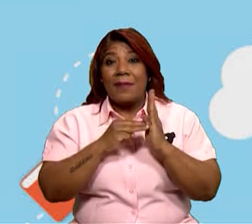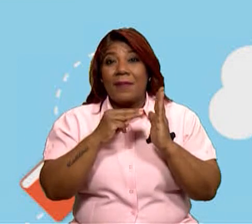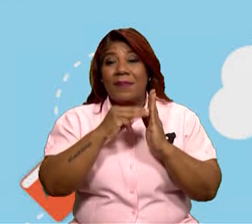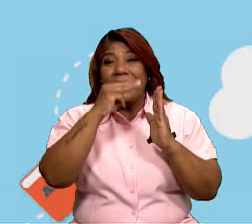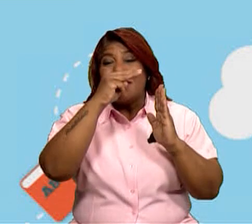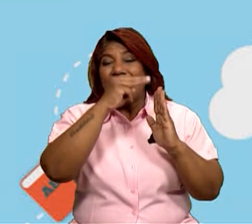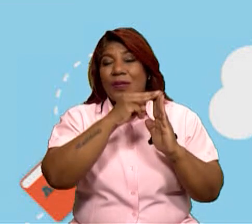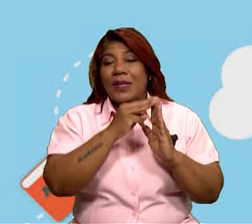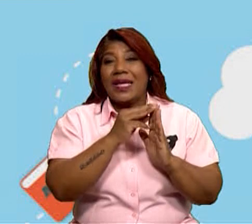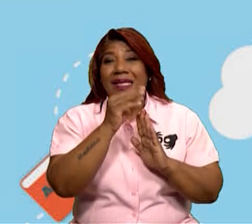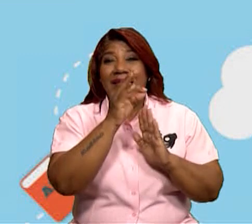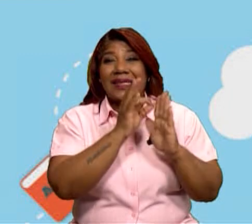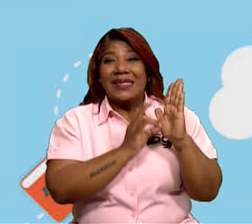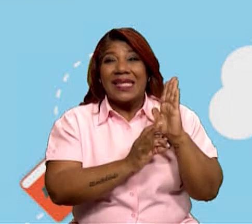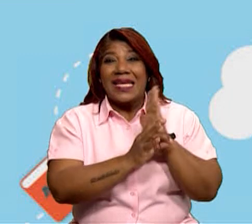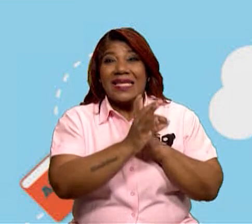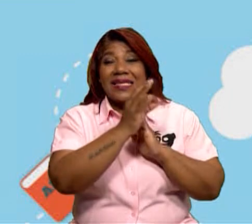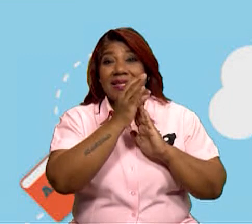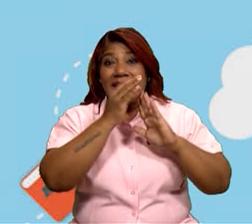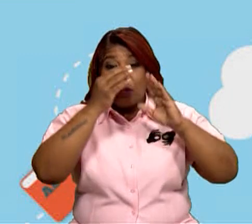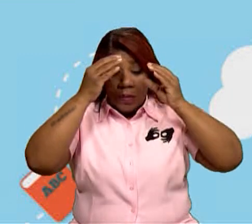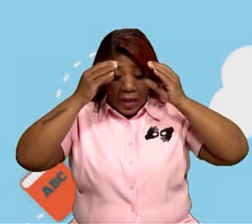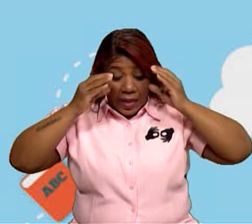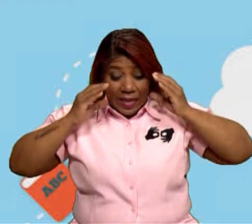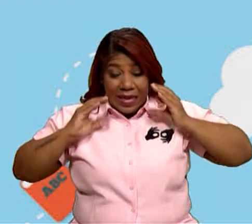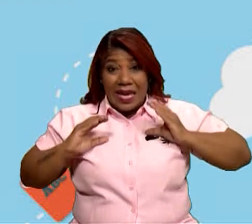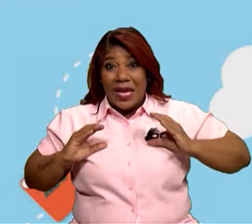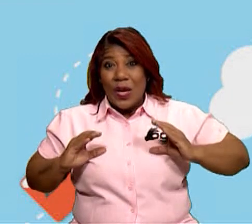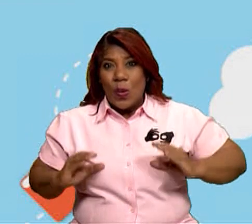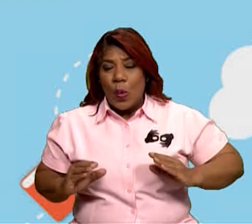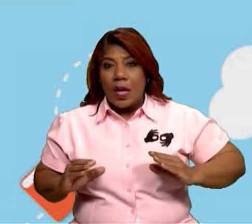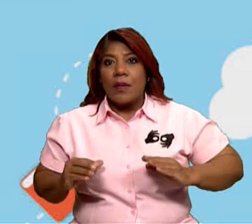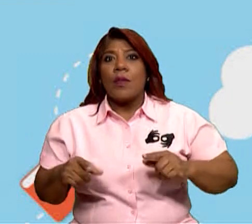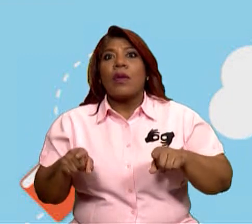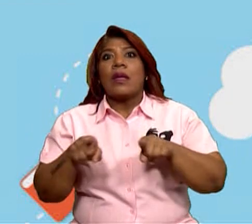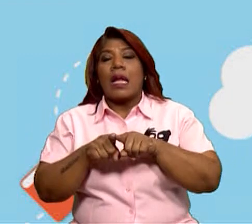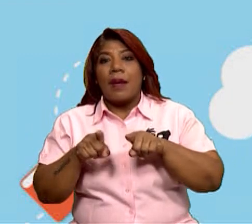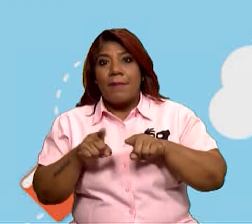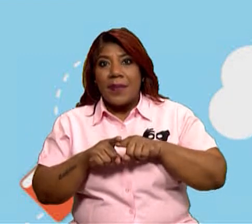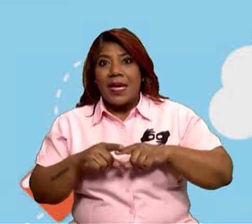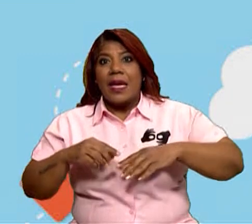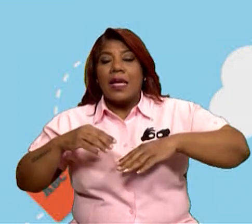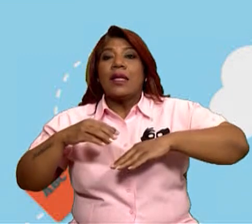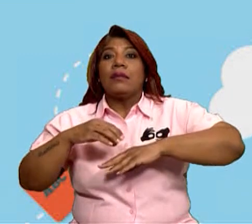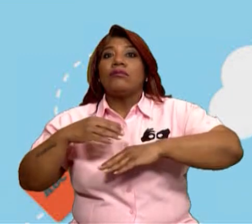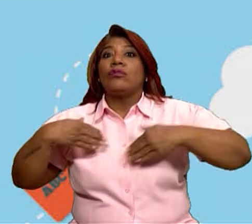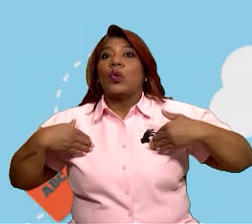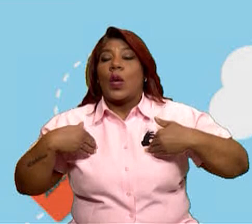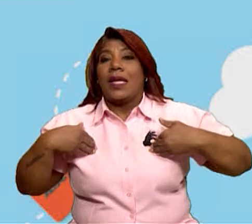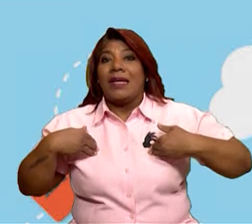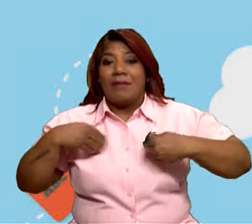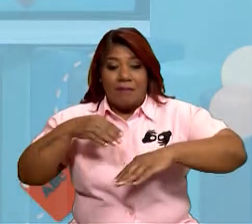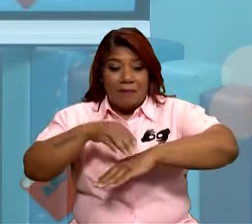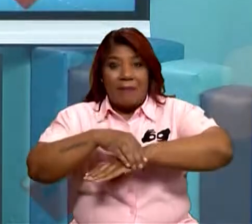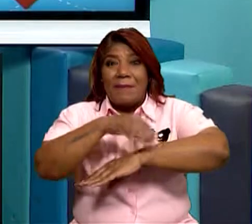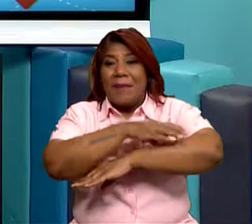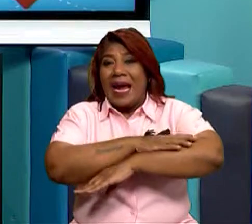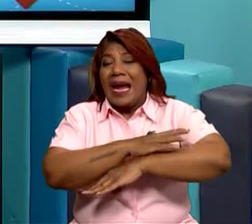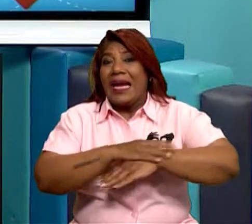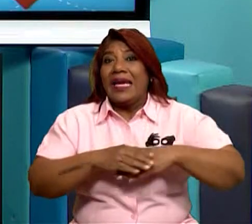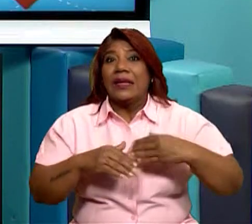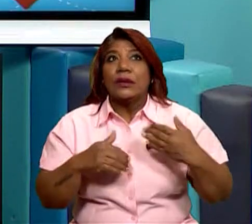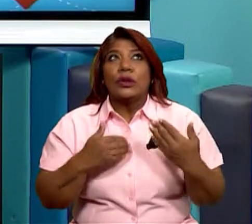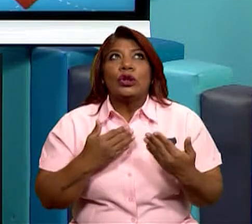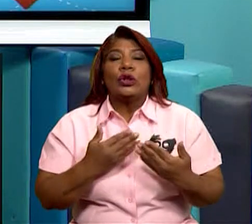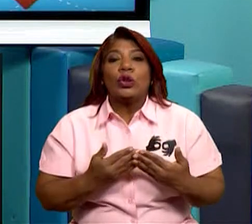¿te imaginas cuántas células tenemos nosotros? Para todo lugar, en los ojos, en la nariz, en la boca, en todo lugar